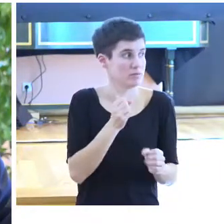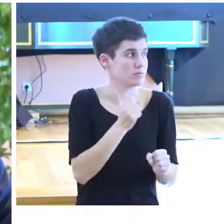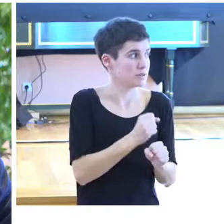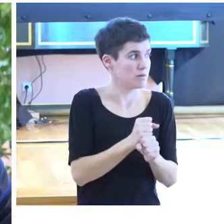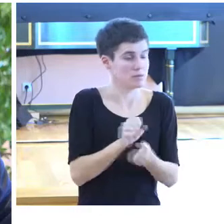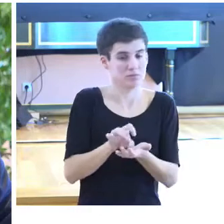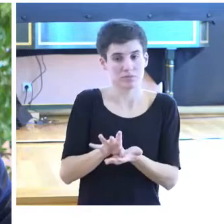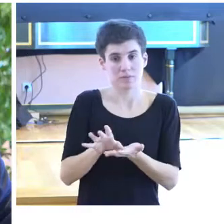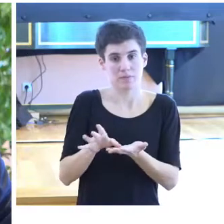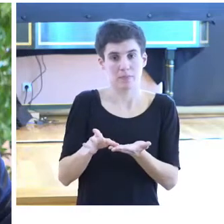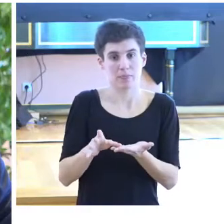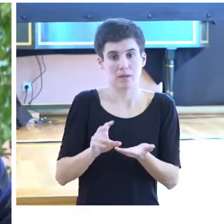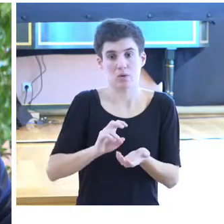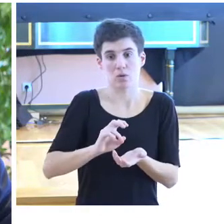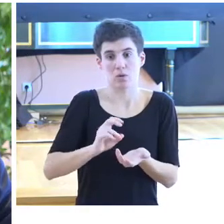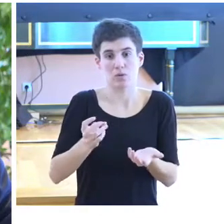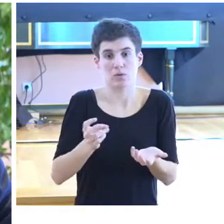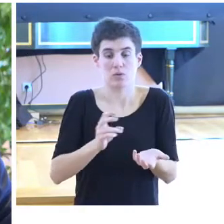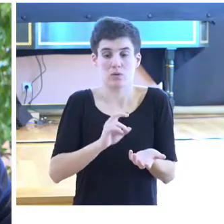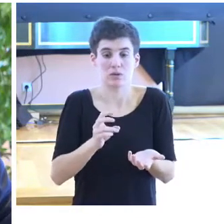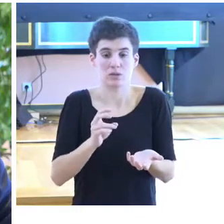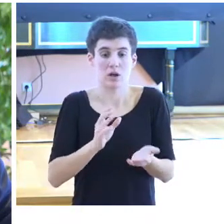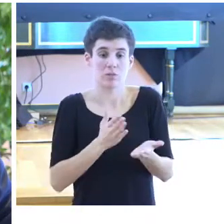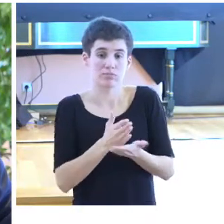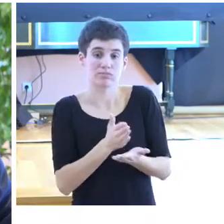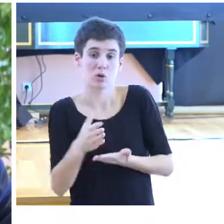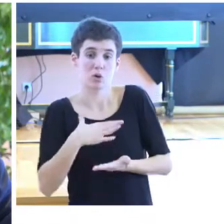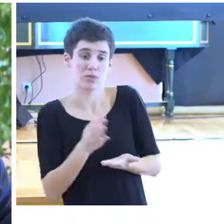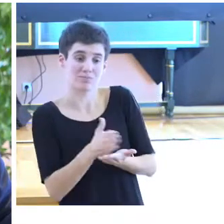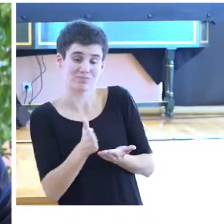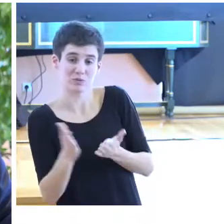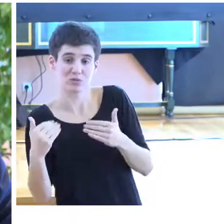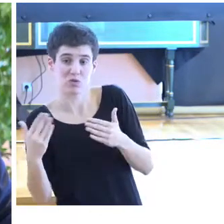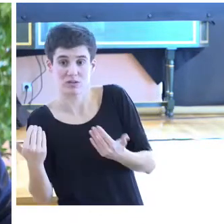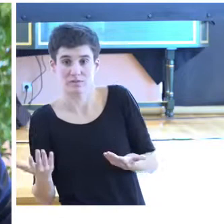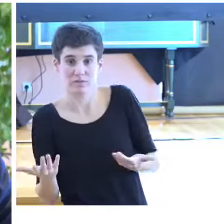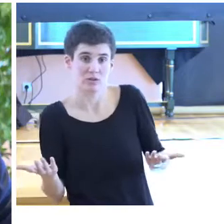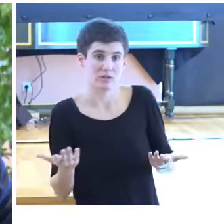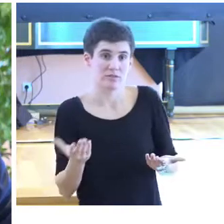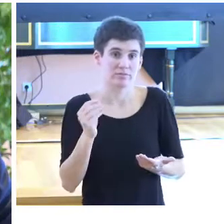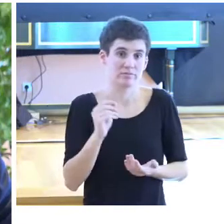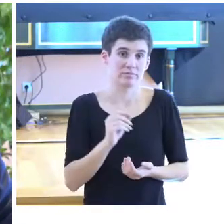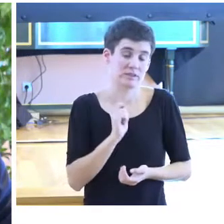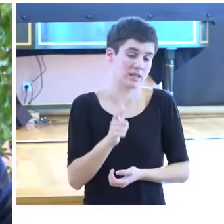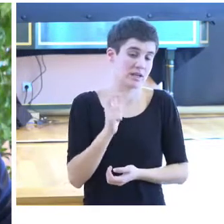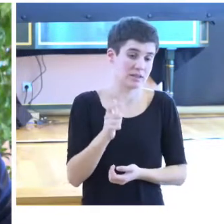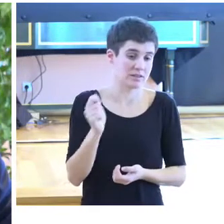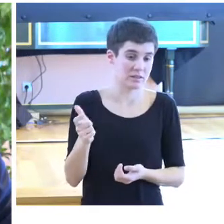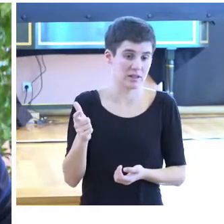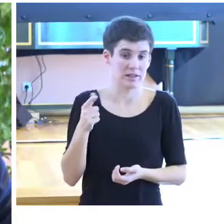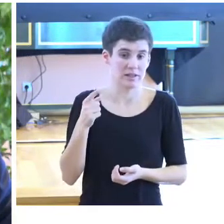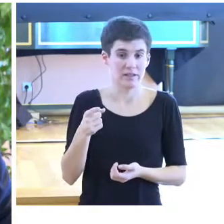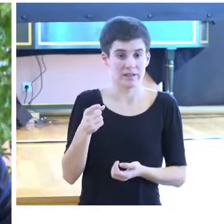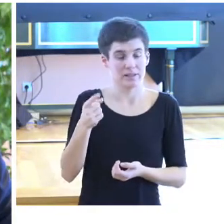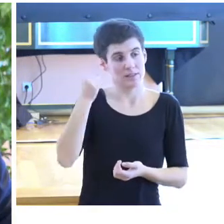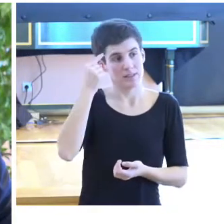sin tener otras posibilidades. Como en muchas otras ocasiones, el conocer a alguien